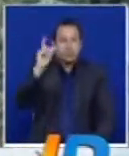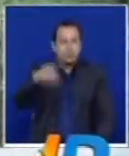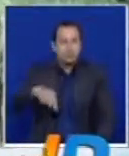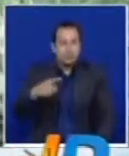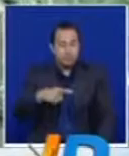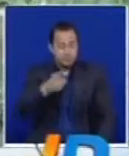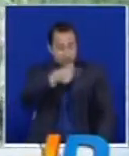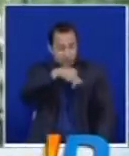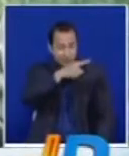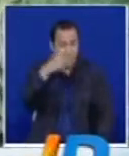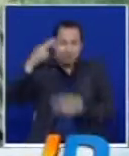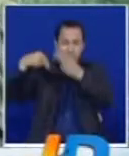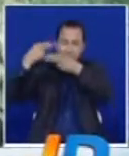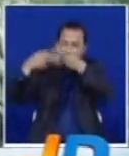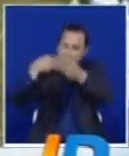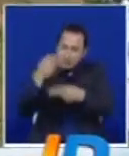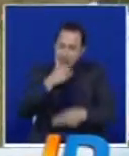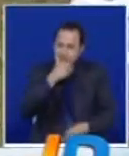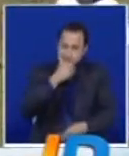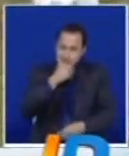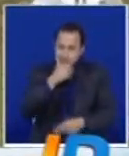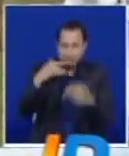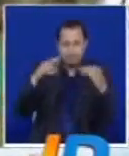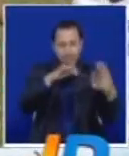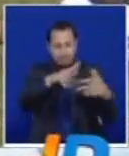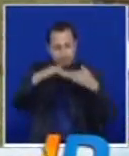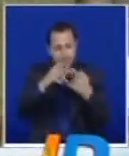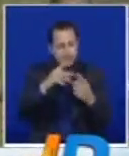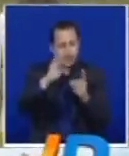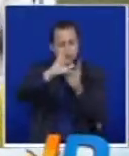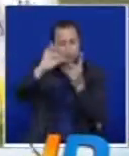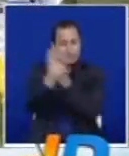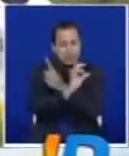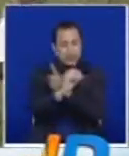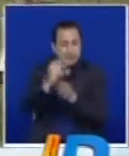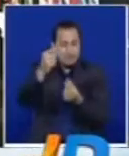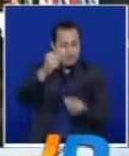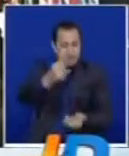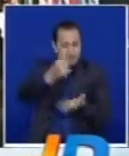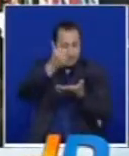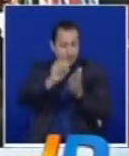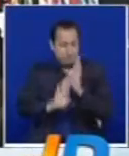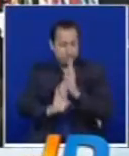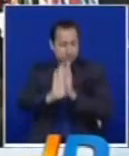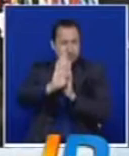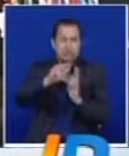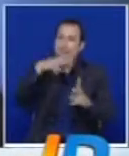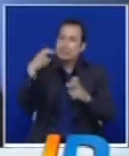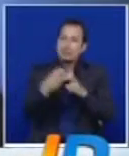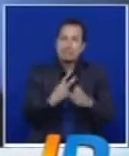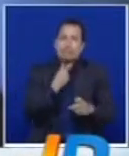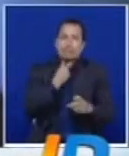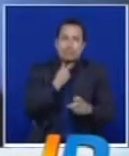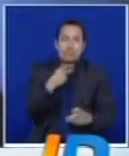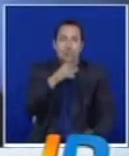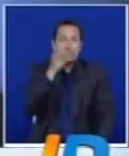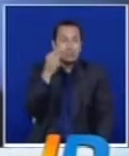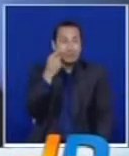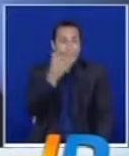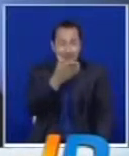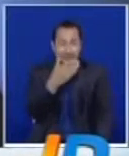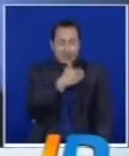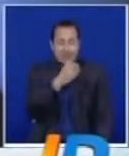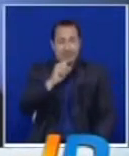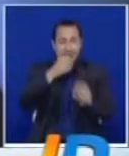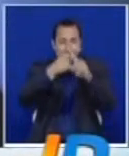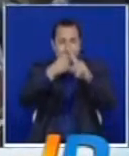Consideran que el conflicto armado es un obstáculo para el desarrollo socioeconómico. Creen como lo expresó en su mensaje de paz el expresidente de Brasil, Ignacio Lula da Silva,